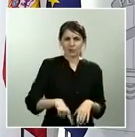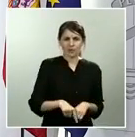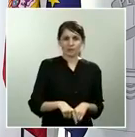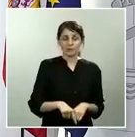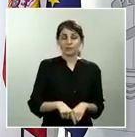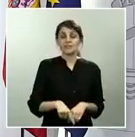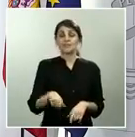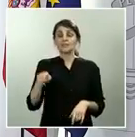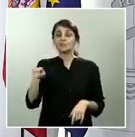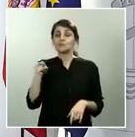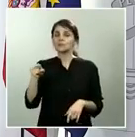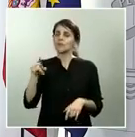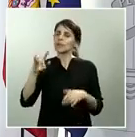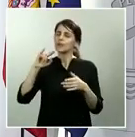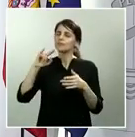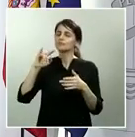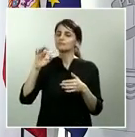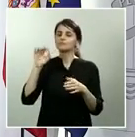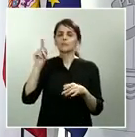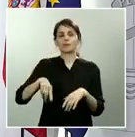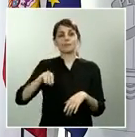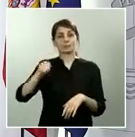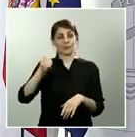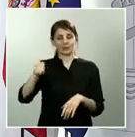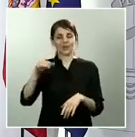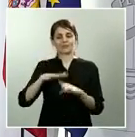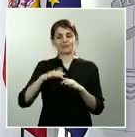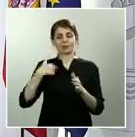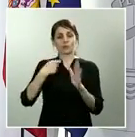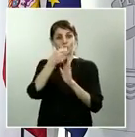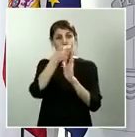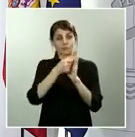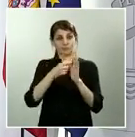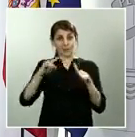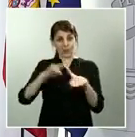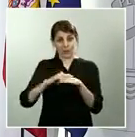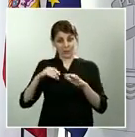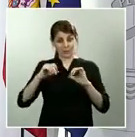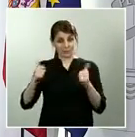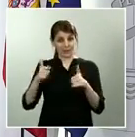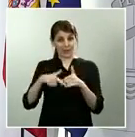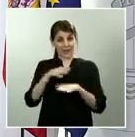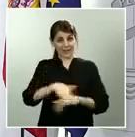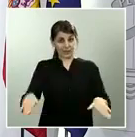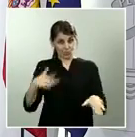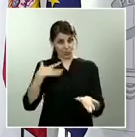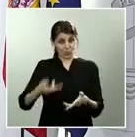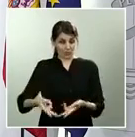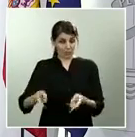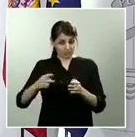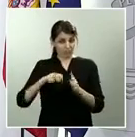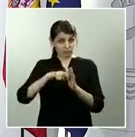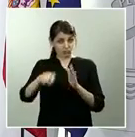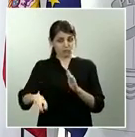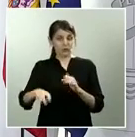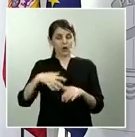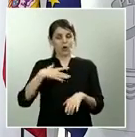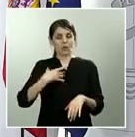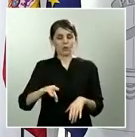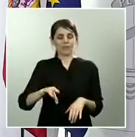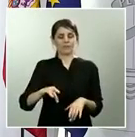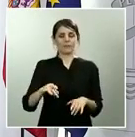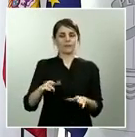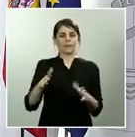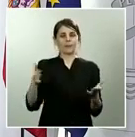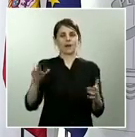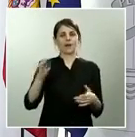los niños hacía referencia a otras medidas que se pueden seguir poniendo en marcha me gustaría preguntar concretamente con el hacer deporte el